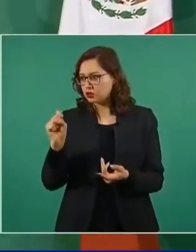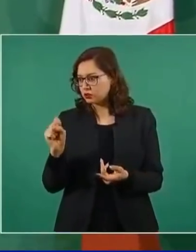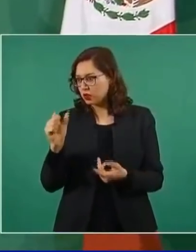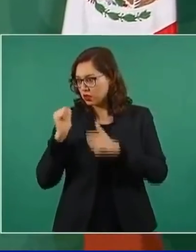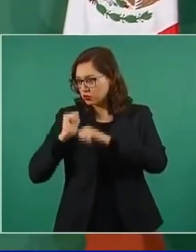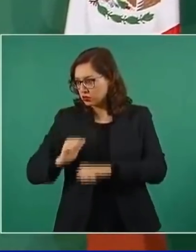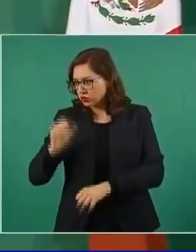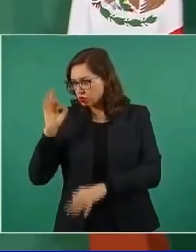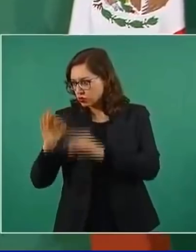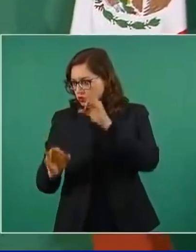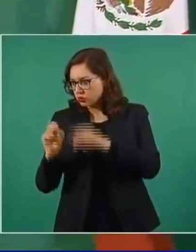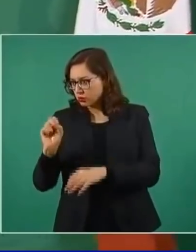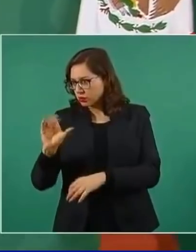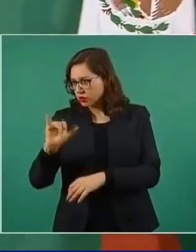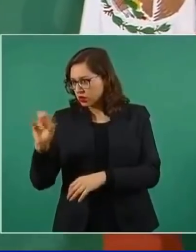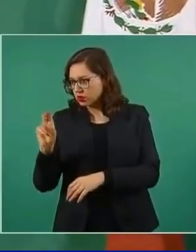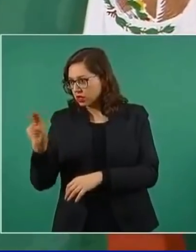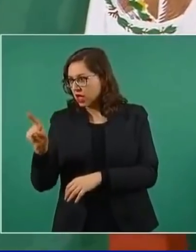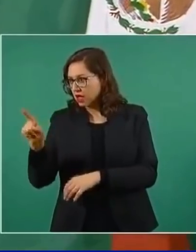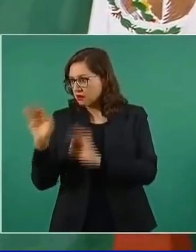para luego reelegirme yo. No,